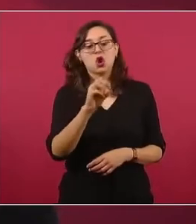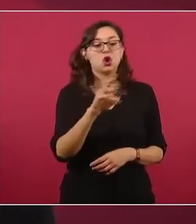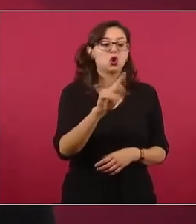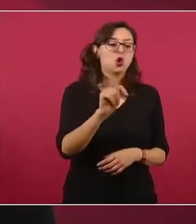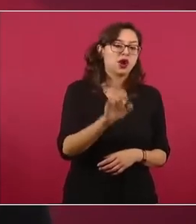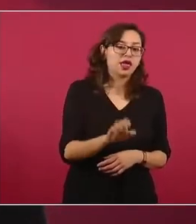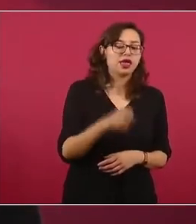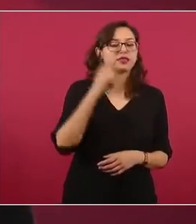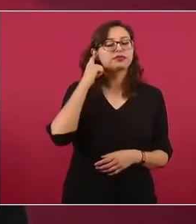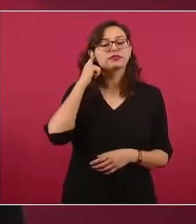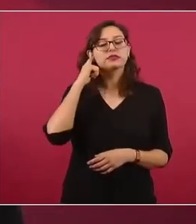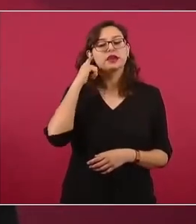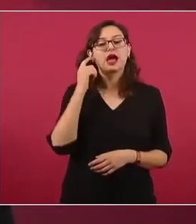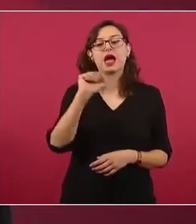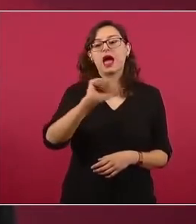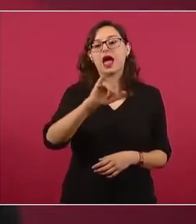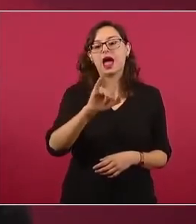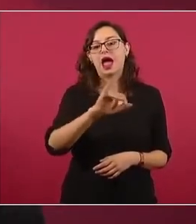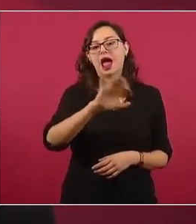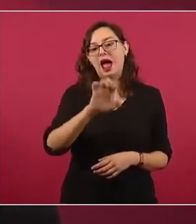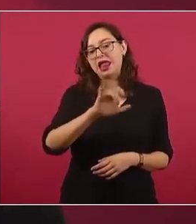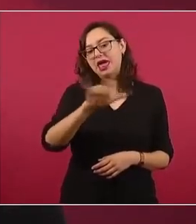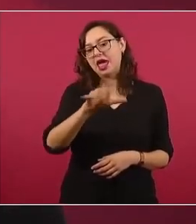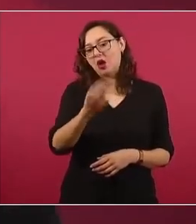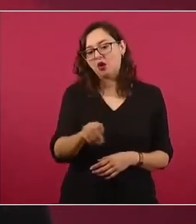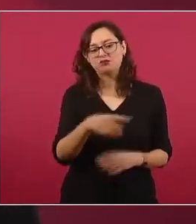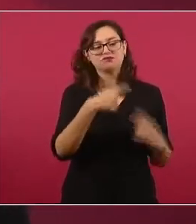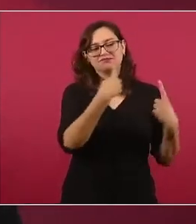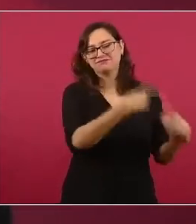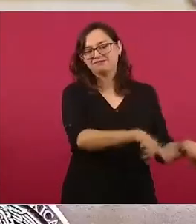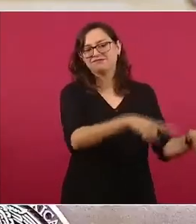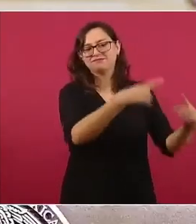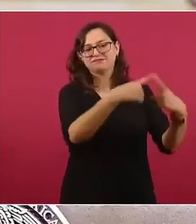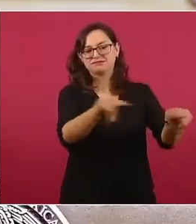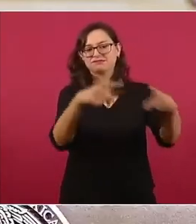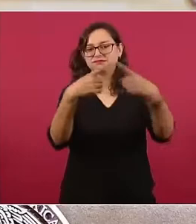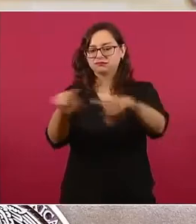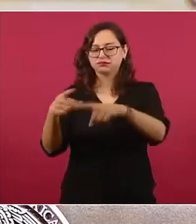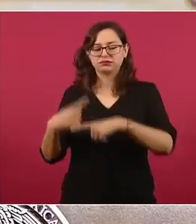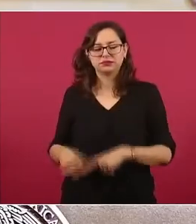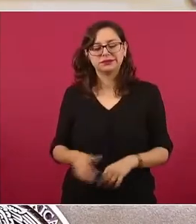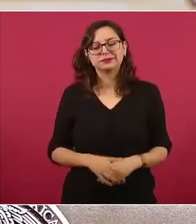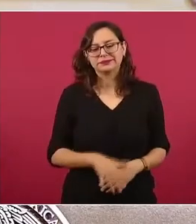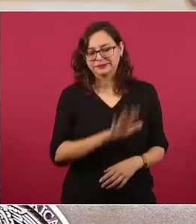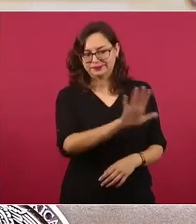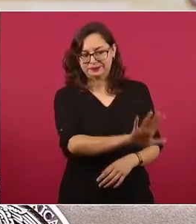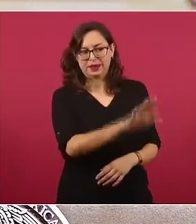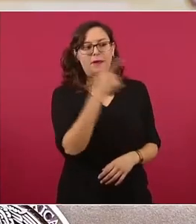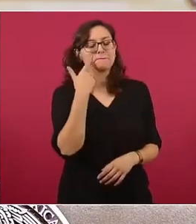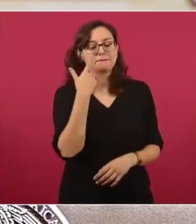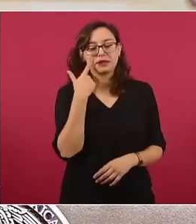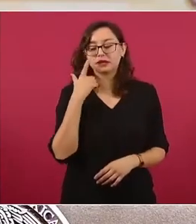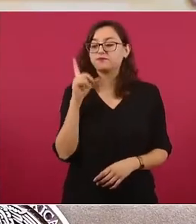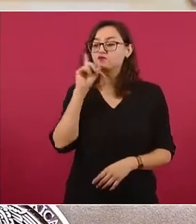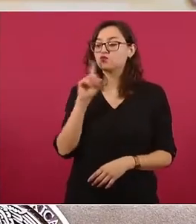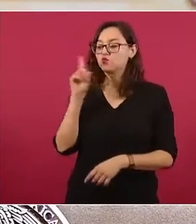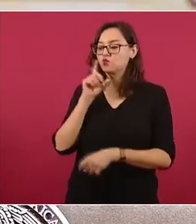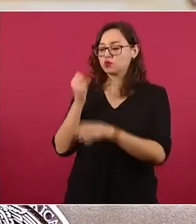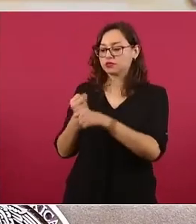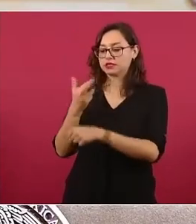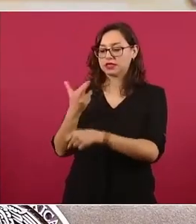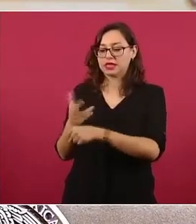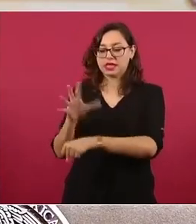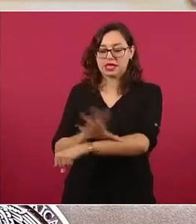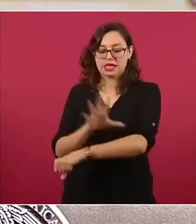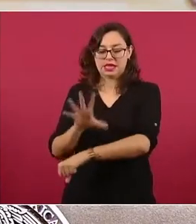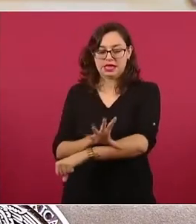Alejo Sánchez en el financiero, entre otros. Vayamos a los datos. La Secretaría de Energía, Rocío Nález, informó